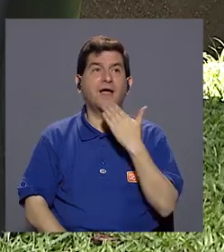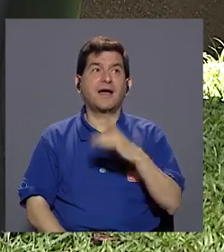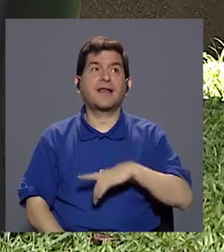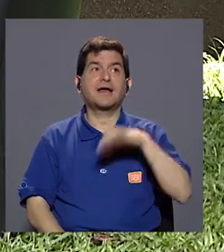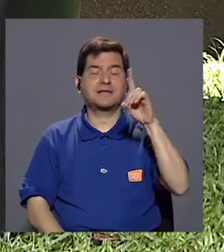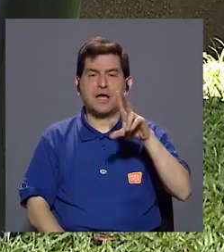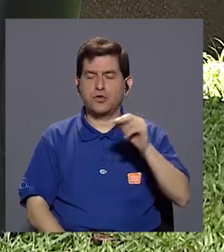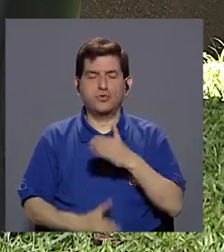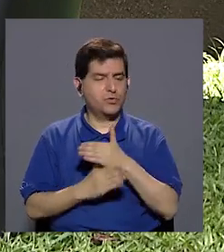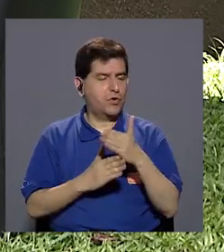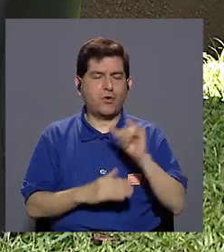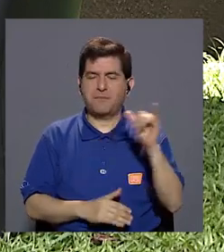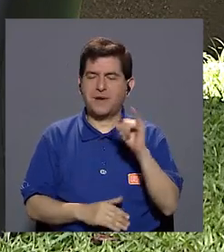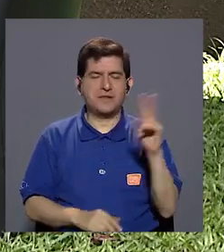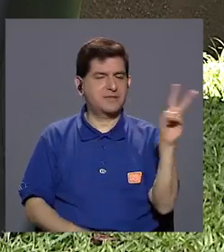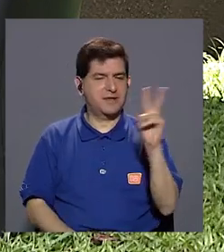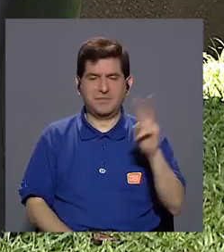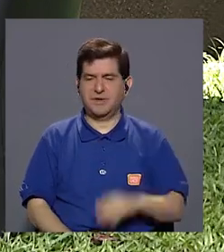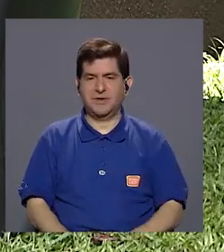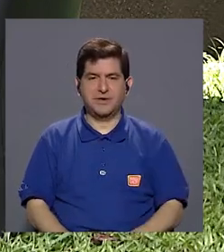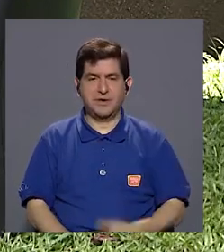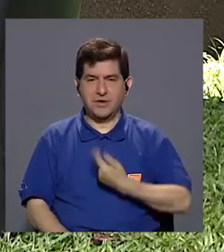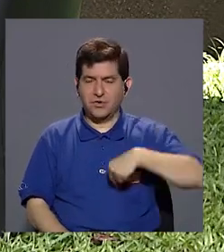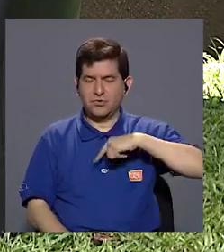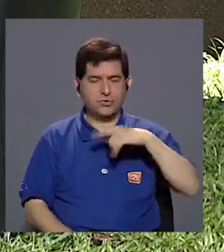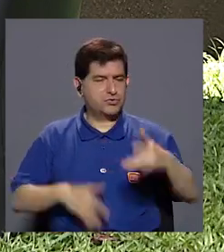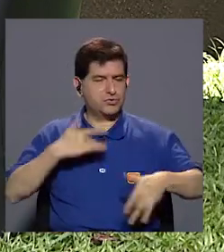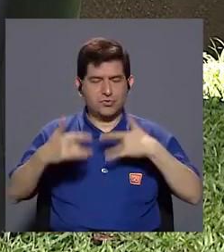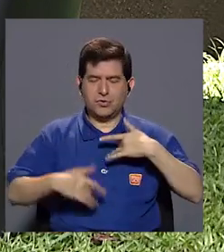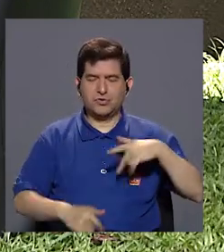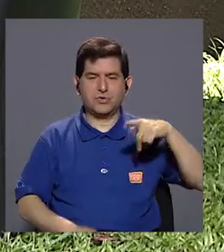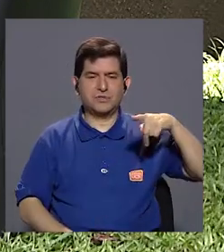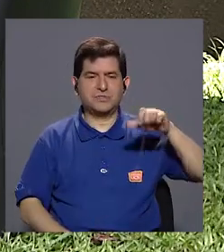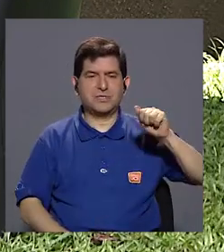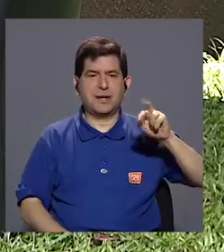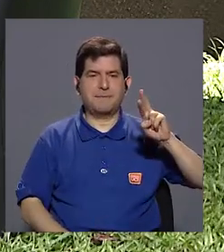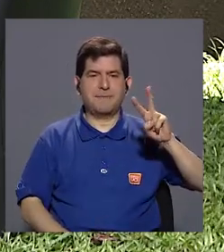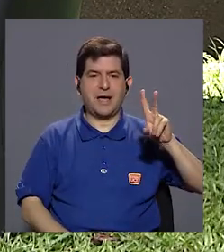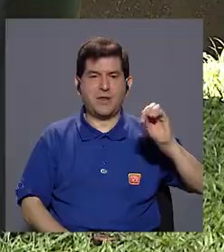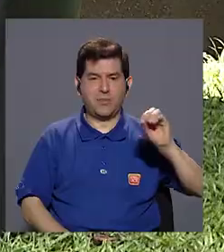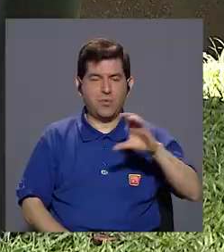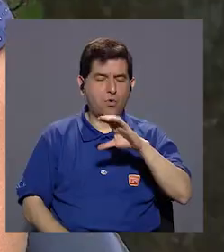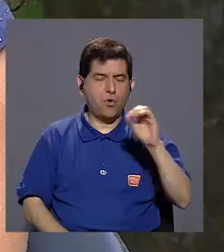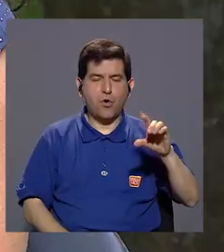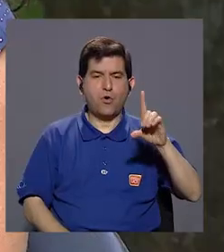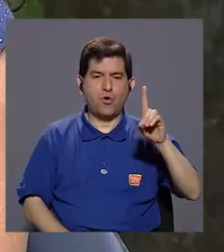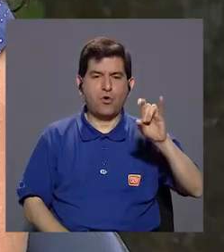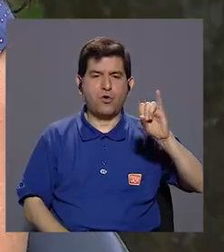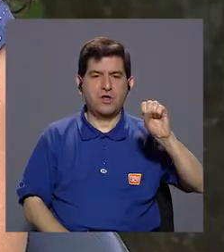gracias a Dios no compartimos los mismos virus, por ejemplo, no somos sensibles al parvovirus o al distemper,